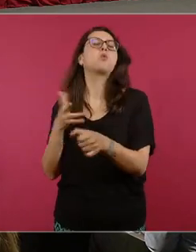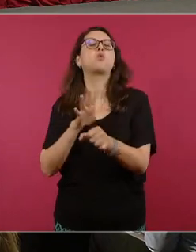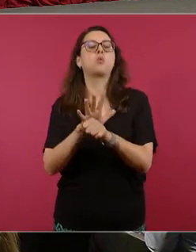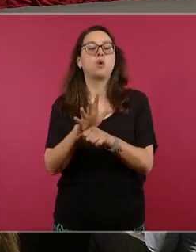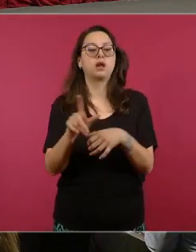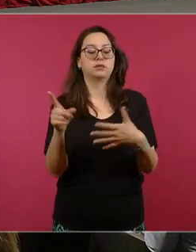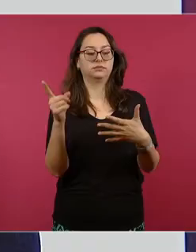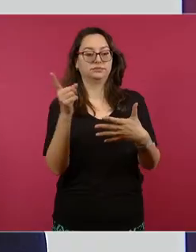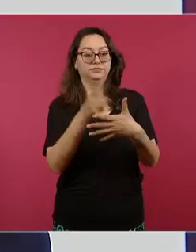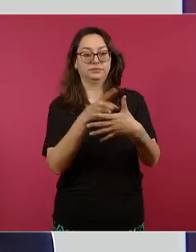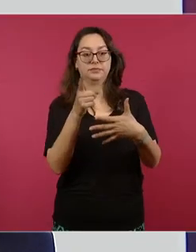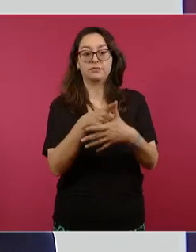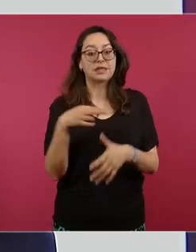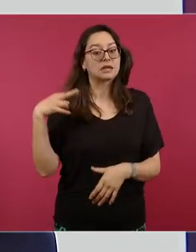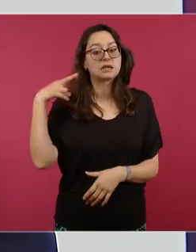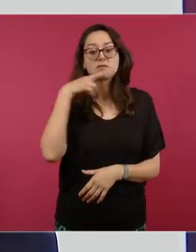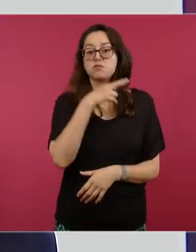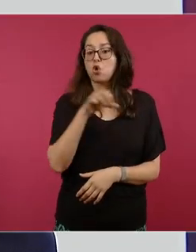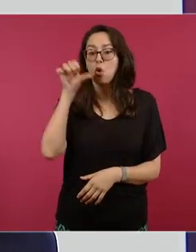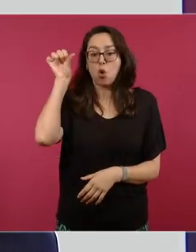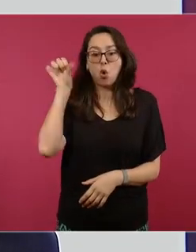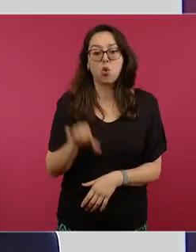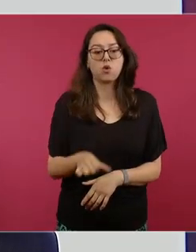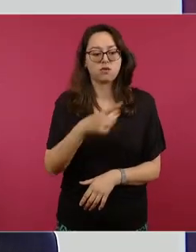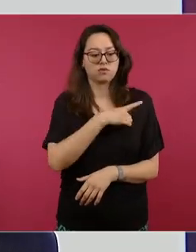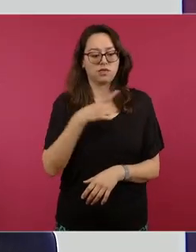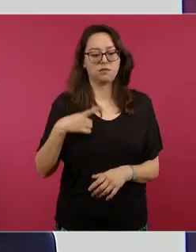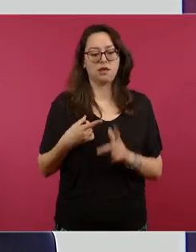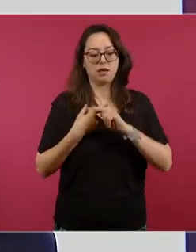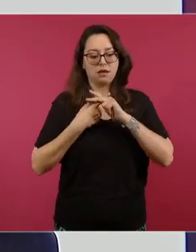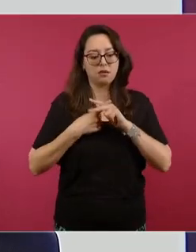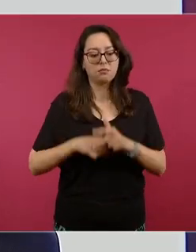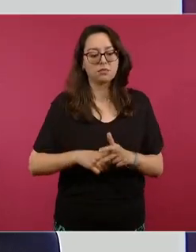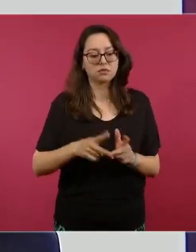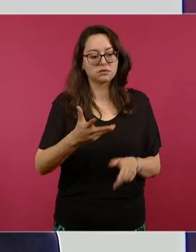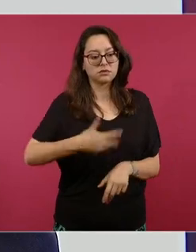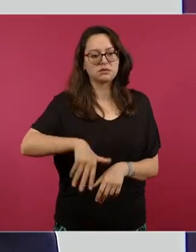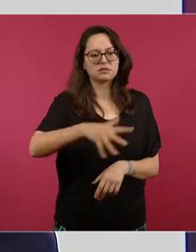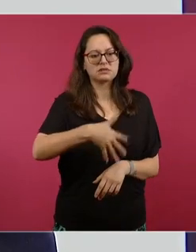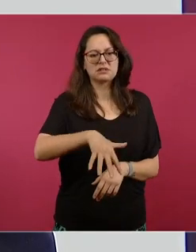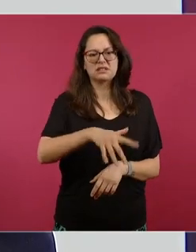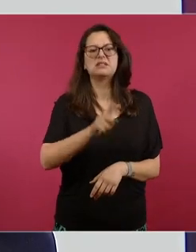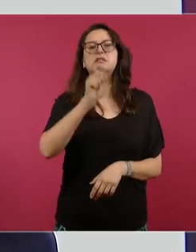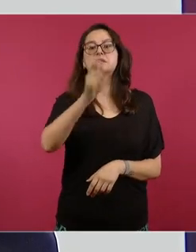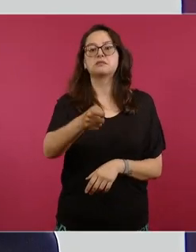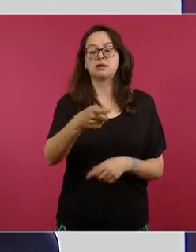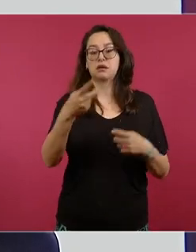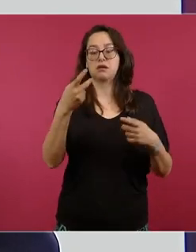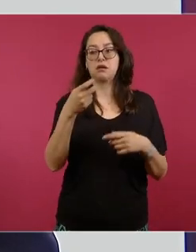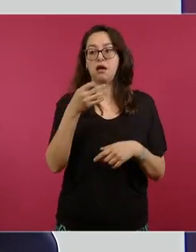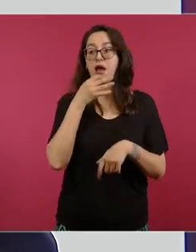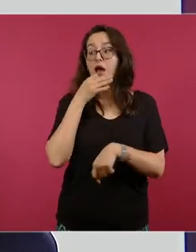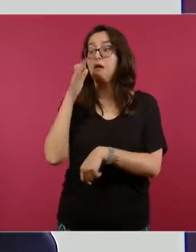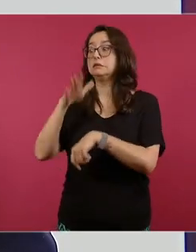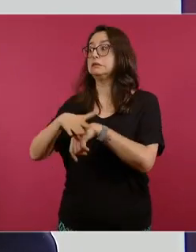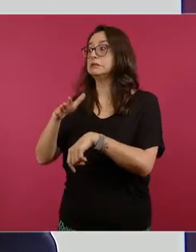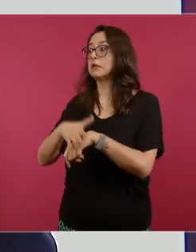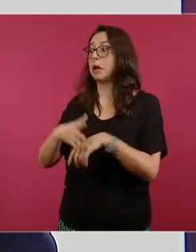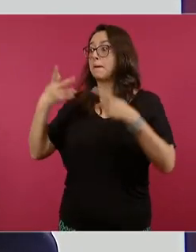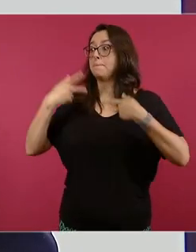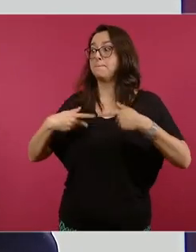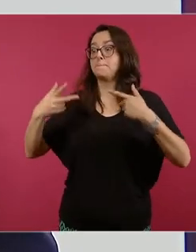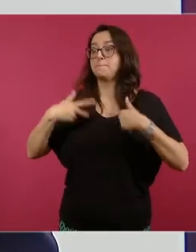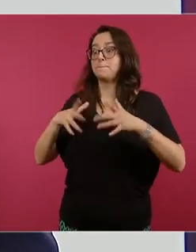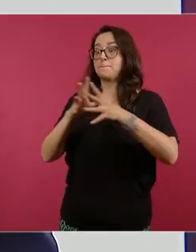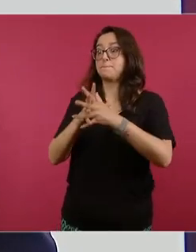inmediata es decir en cuanto se tiene la información de que una persona está ausente y ahí quiero señalar